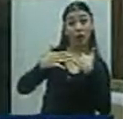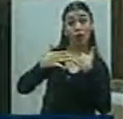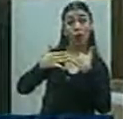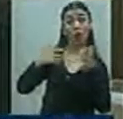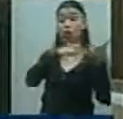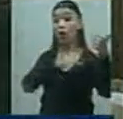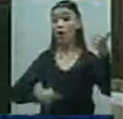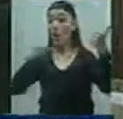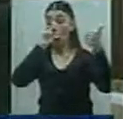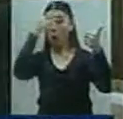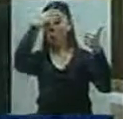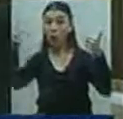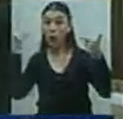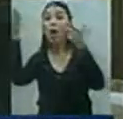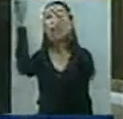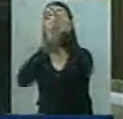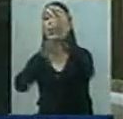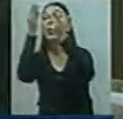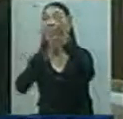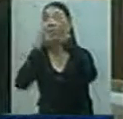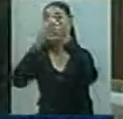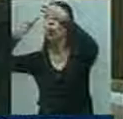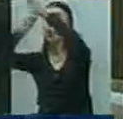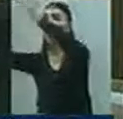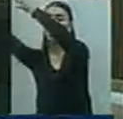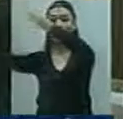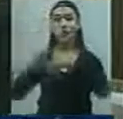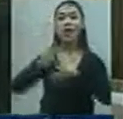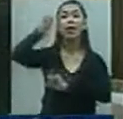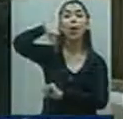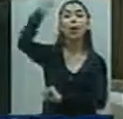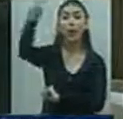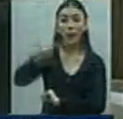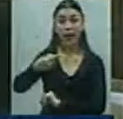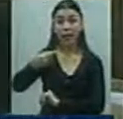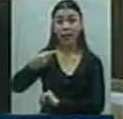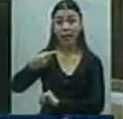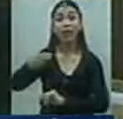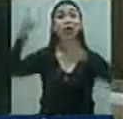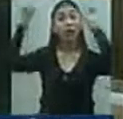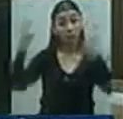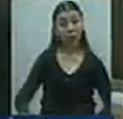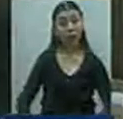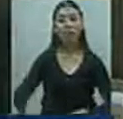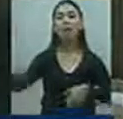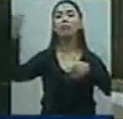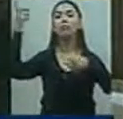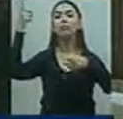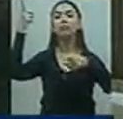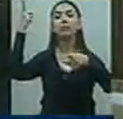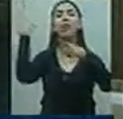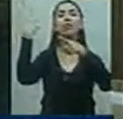gobernador y del ministro de Agricultura el día de mañana y que realmente tenemos que festejar que llegó